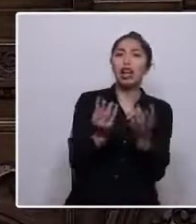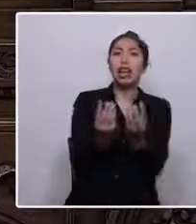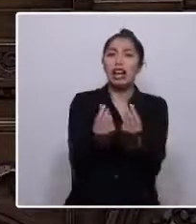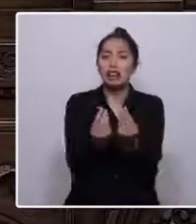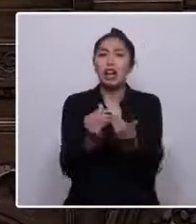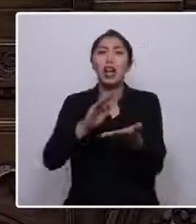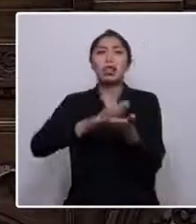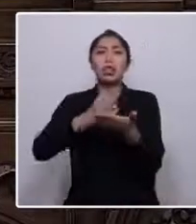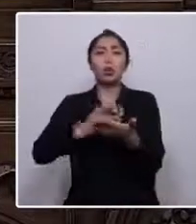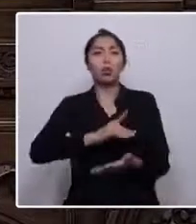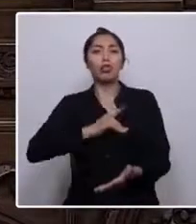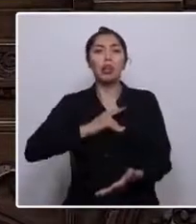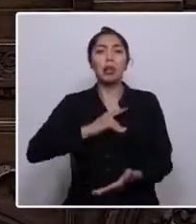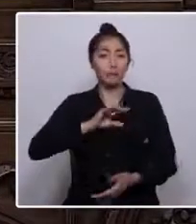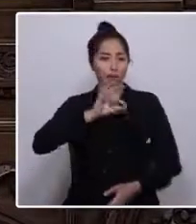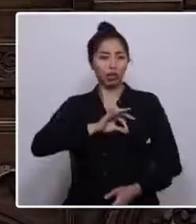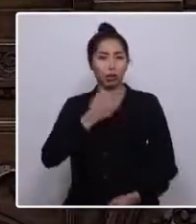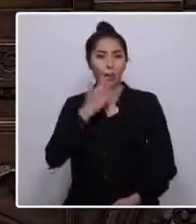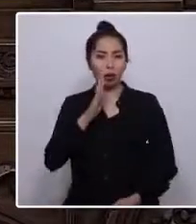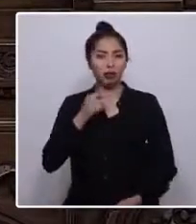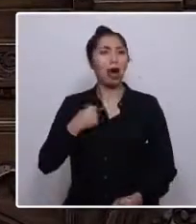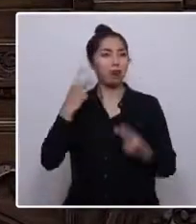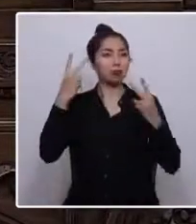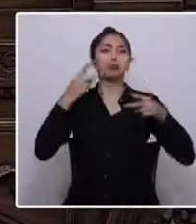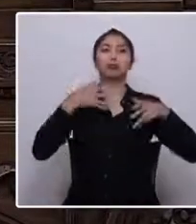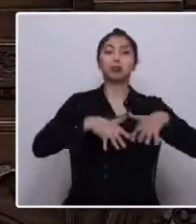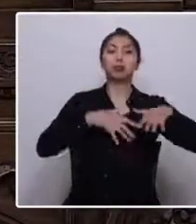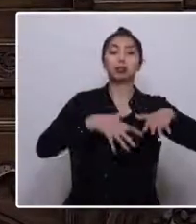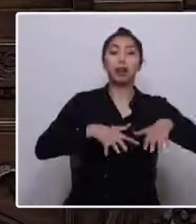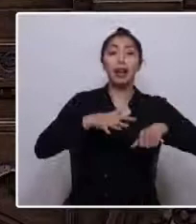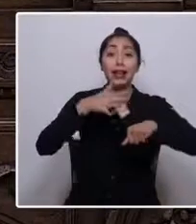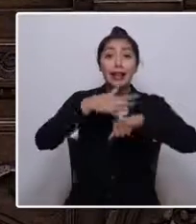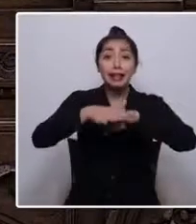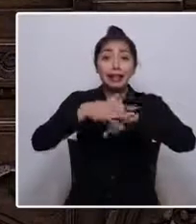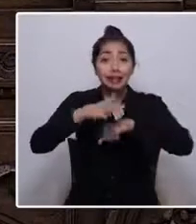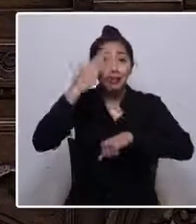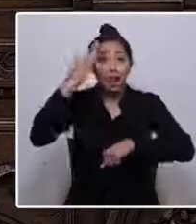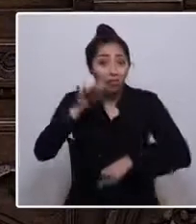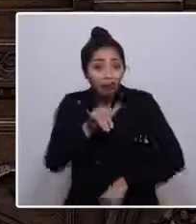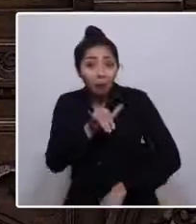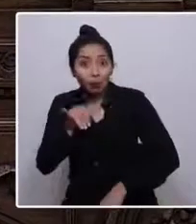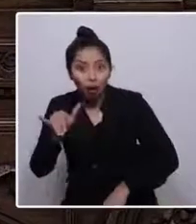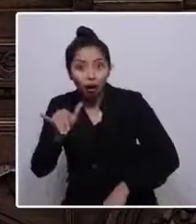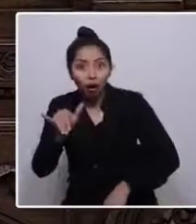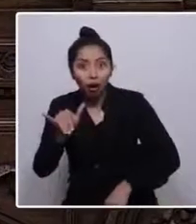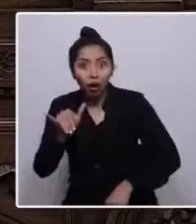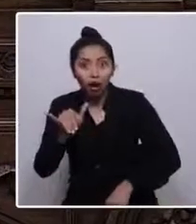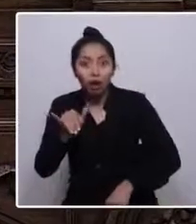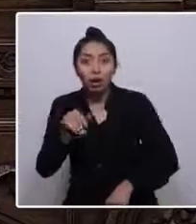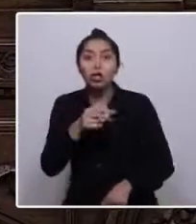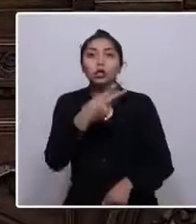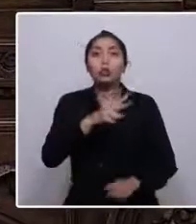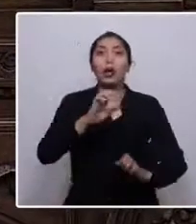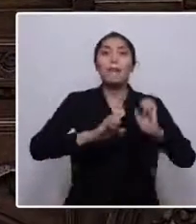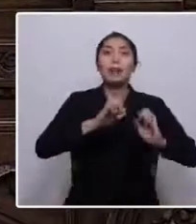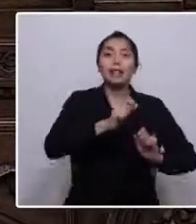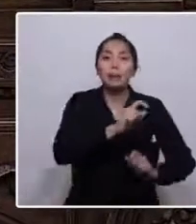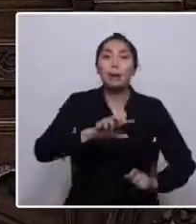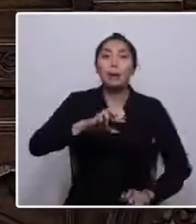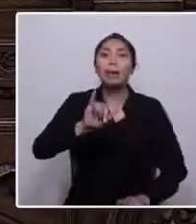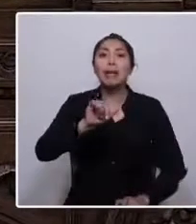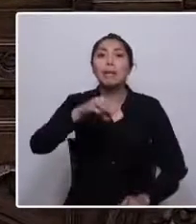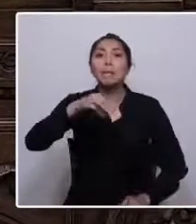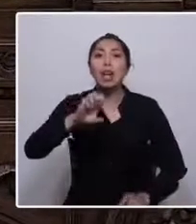una salud digna y mejores pensiones. Quince días después de la marcha, le quemaron su pyme. Fruto del